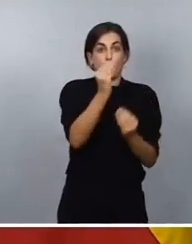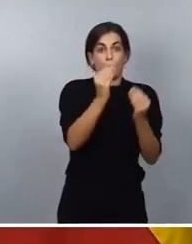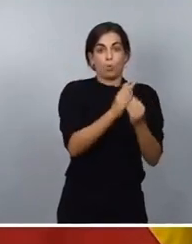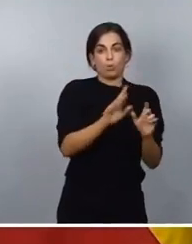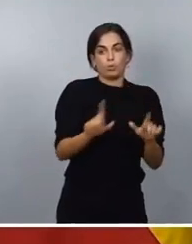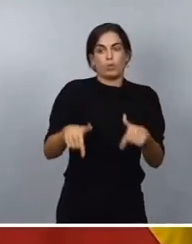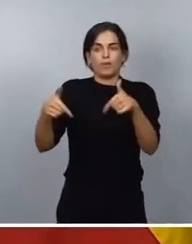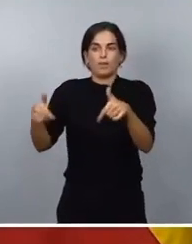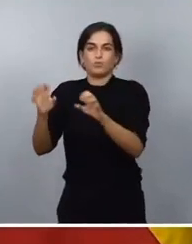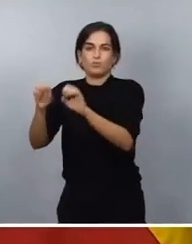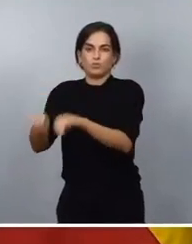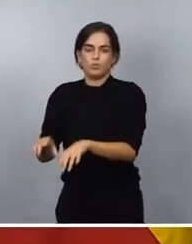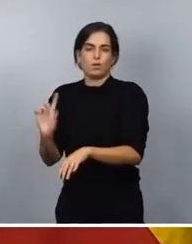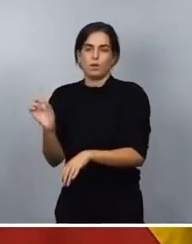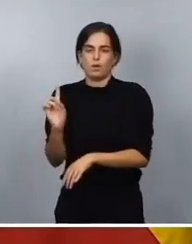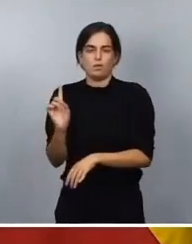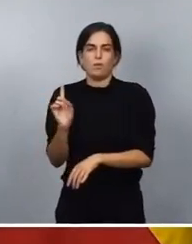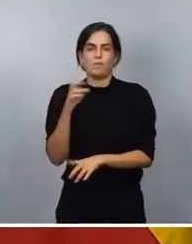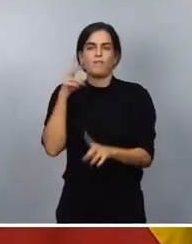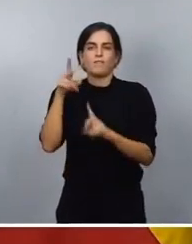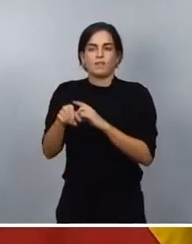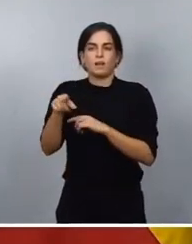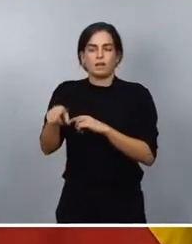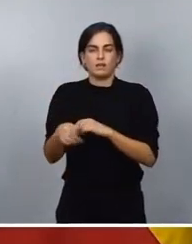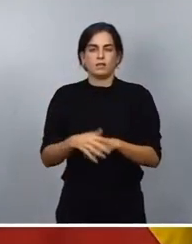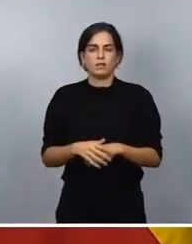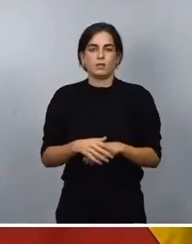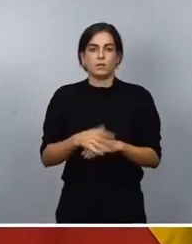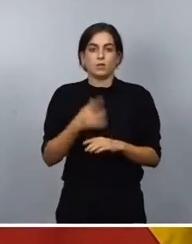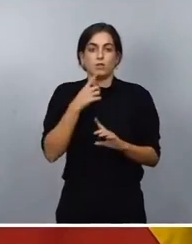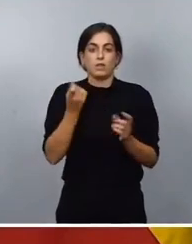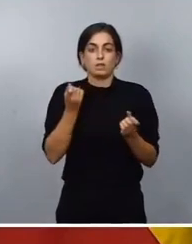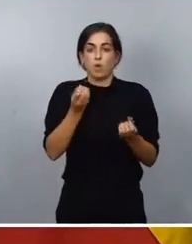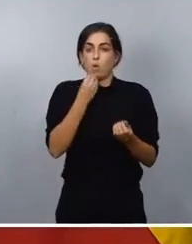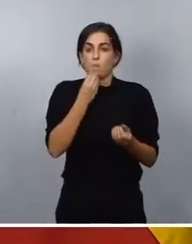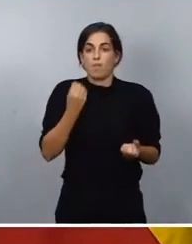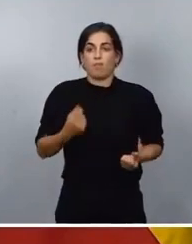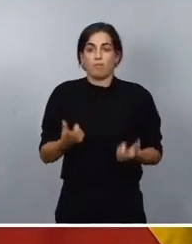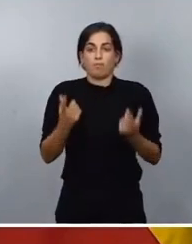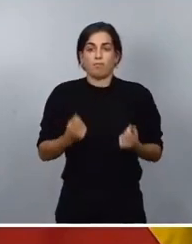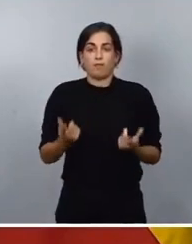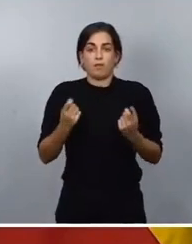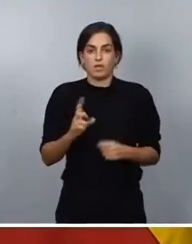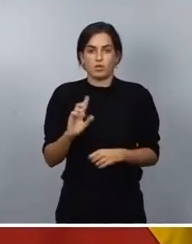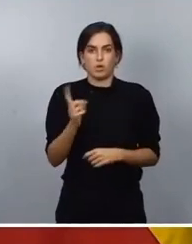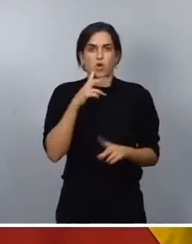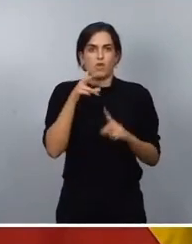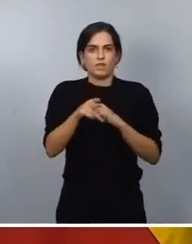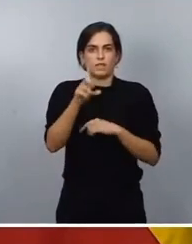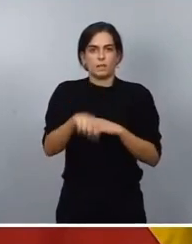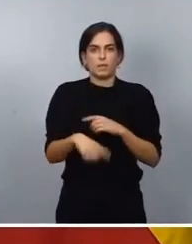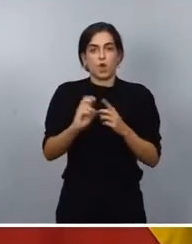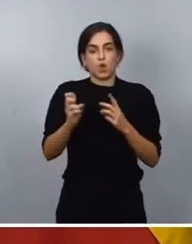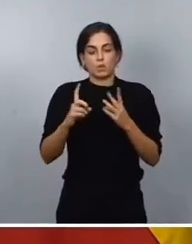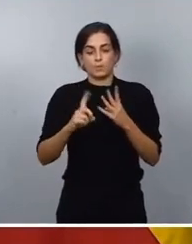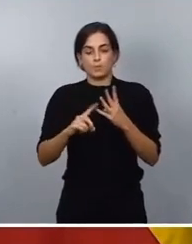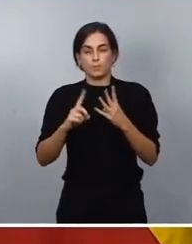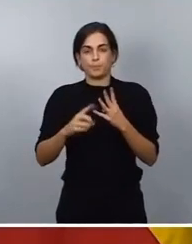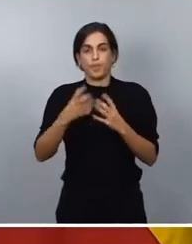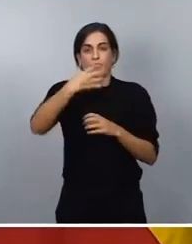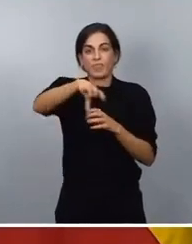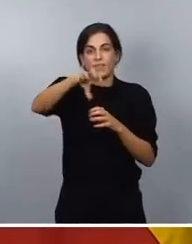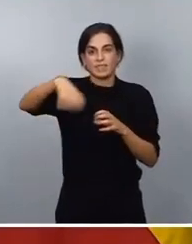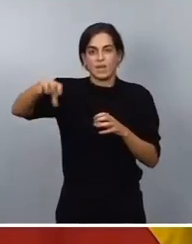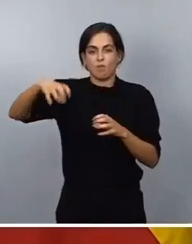forme parte del despilfarro alimentario. Y otro aspecto que se refiere a la distribución y no es menos importante,